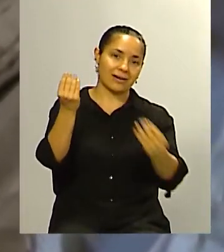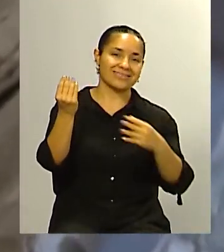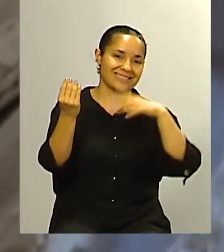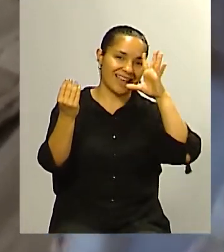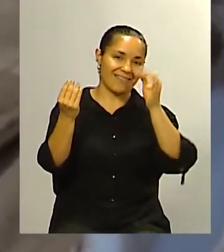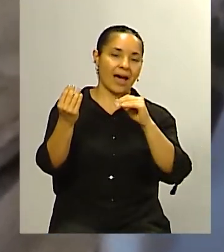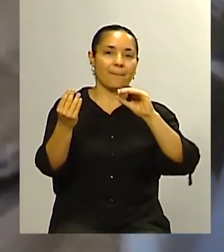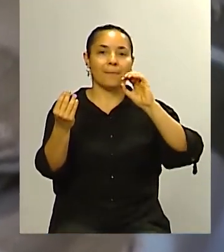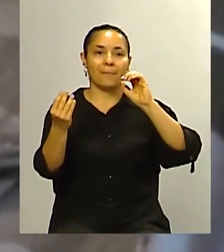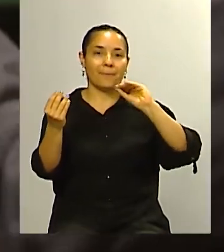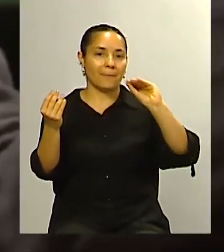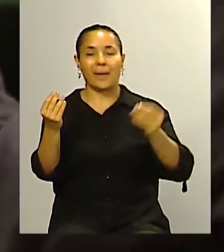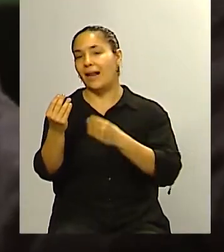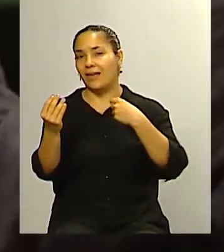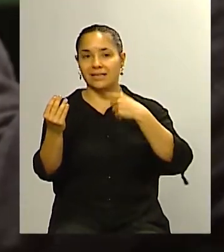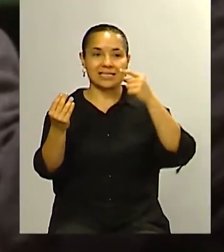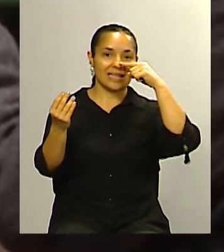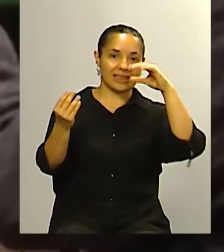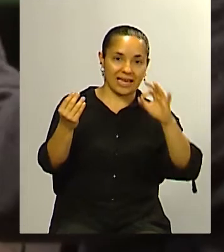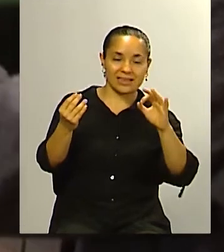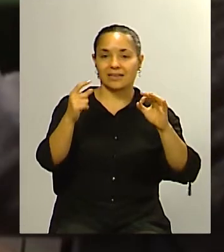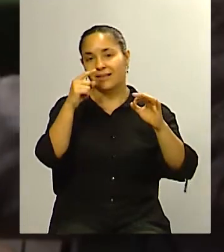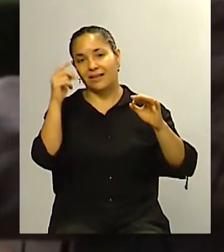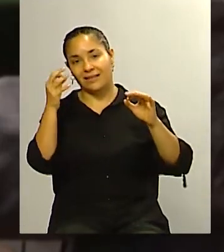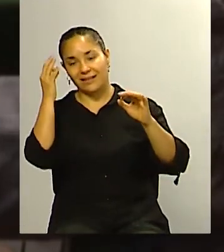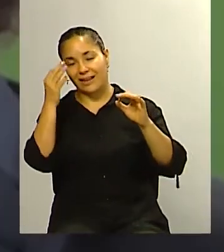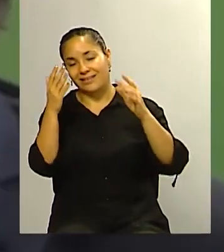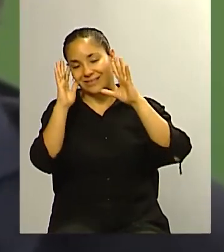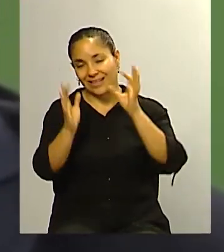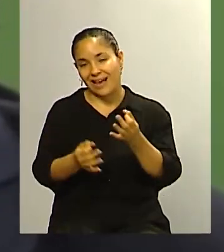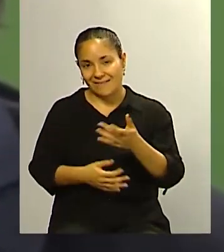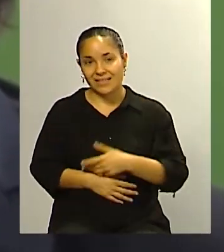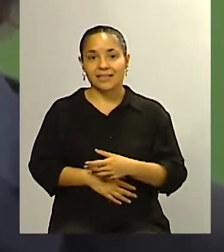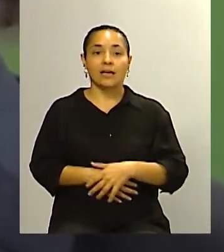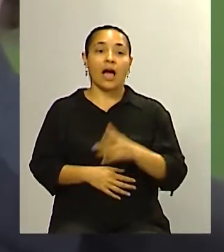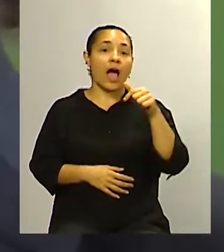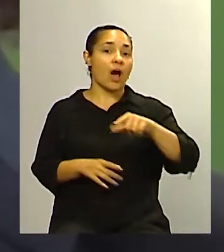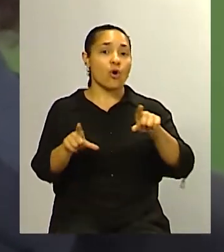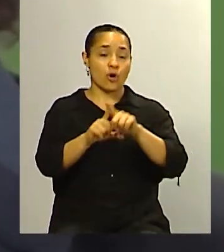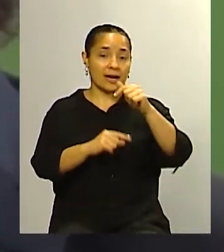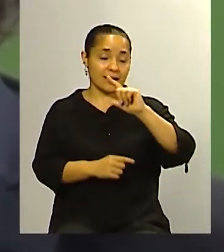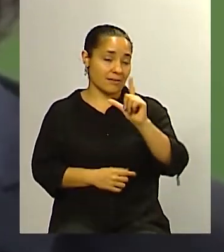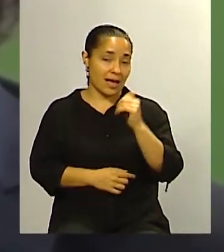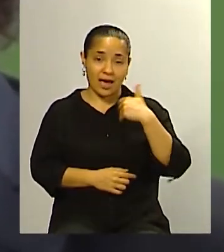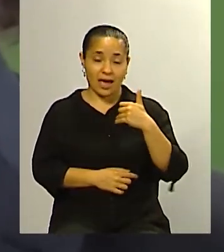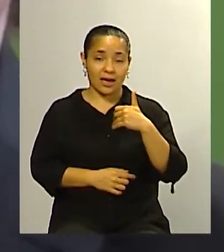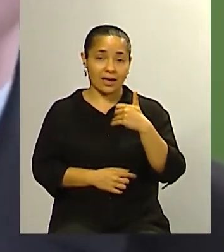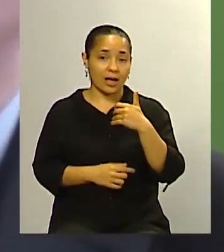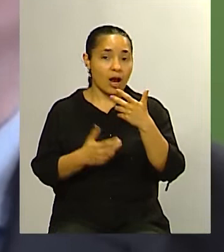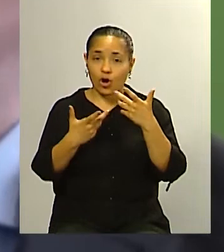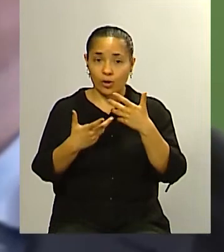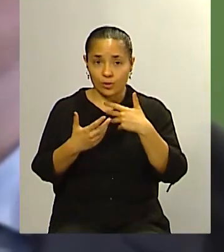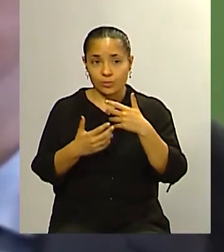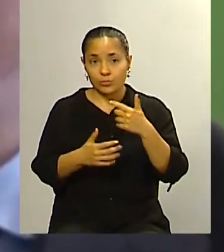70-30 en la Argentina de hoy pasa exactamente lo mismo hay un núcleo de dirigentes las cabezas de los núcleos duros